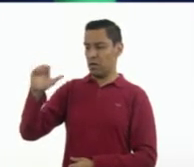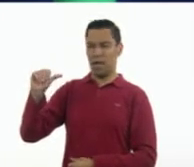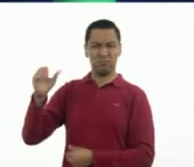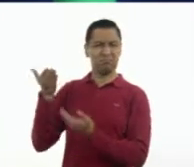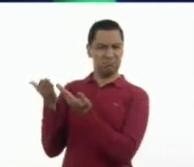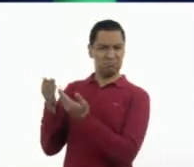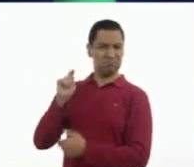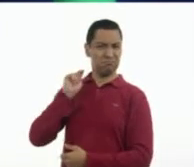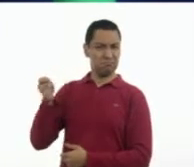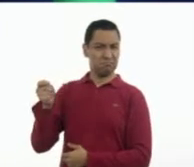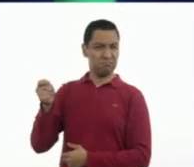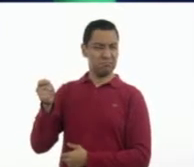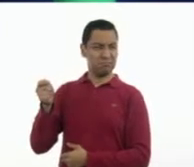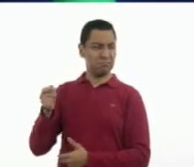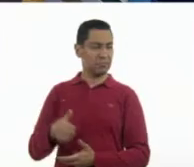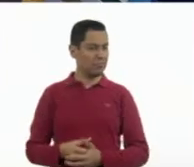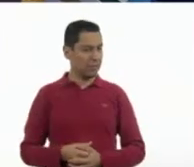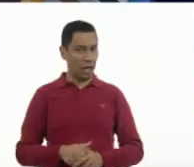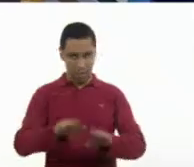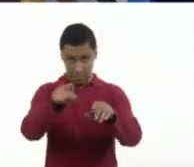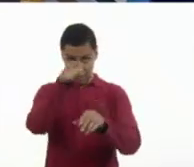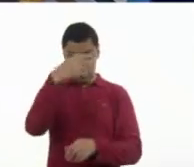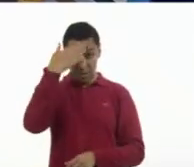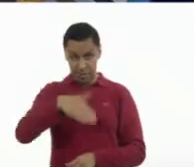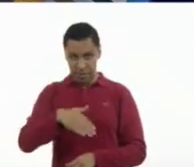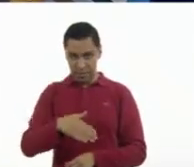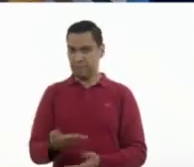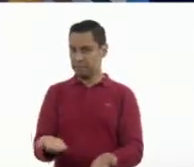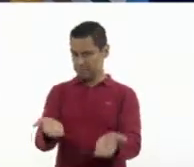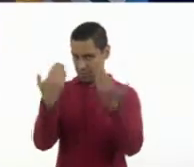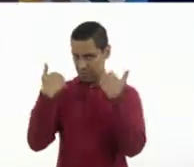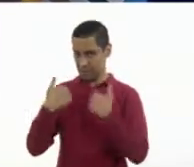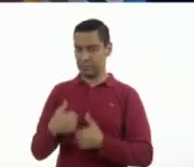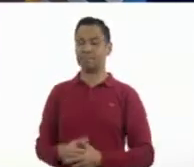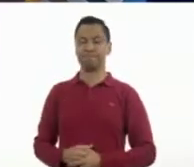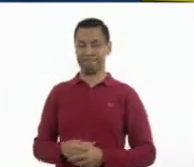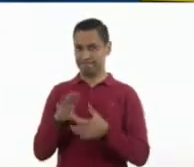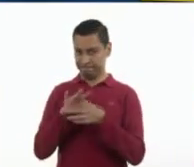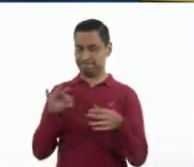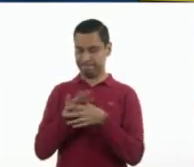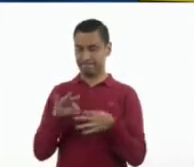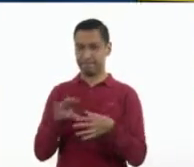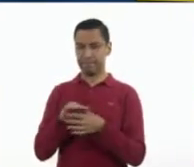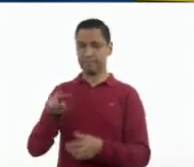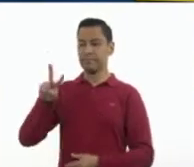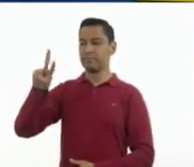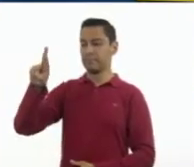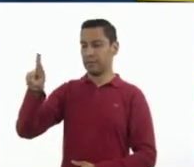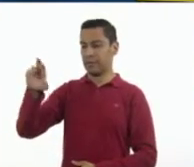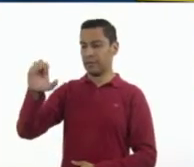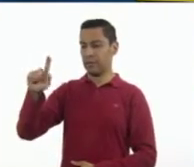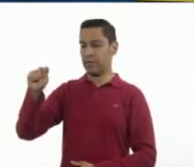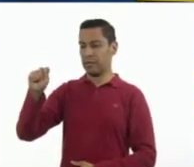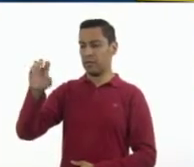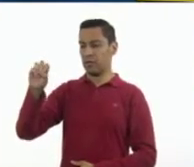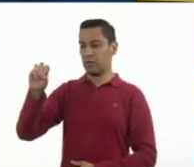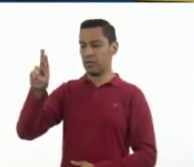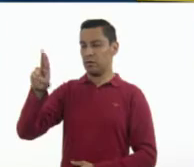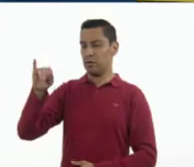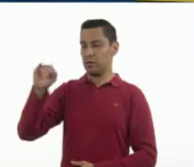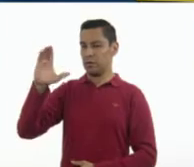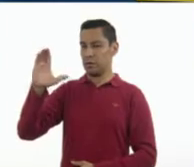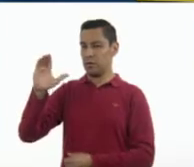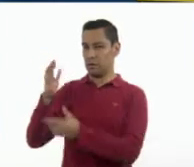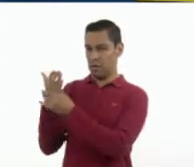Muy bien, vamos a verlo. Y alumnos en casa, vamos a verlo. Muy bien. La retórica es una técnica del discurso